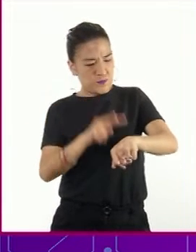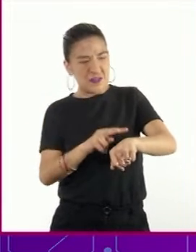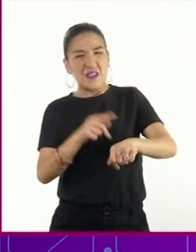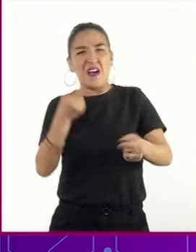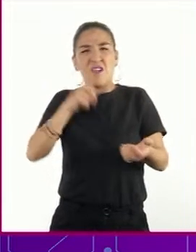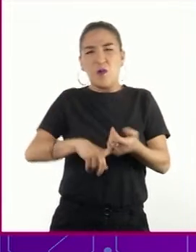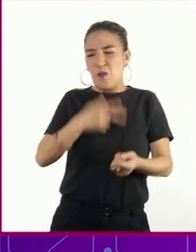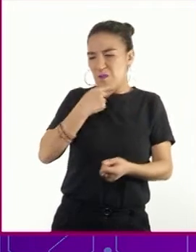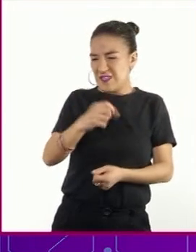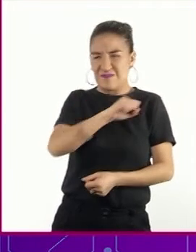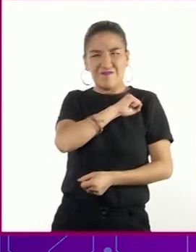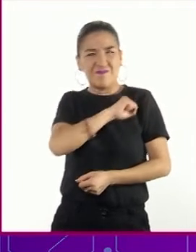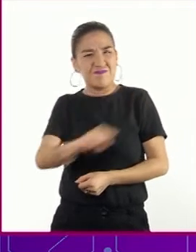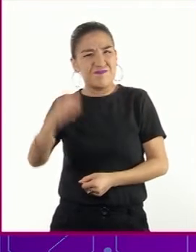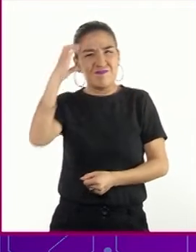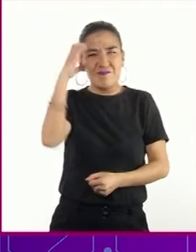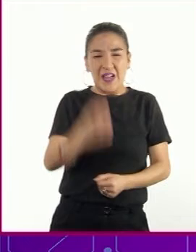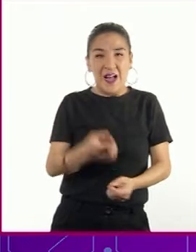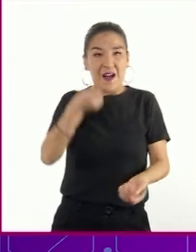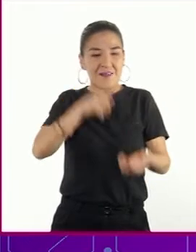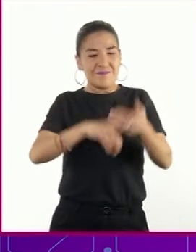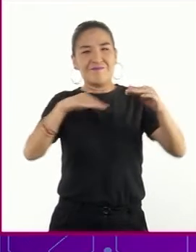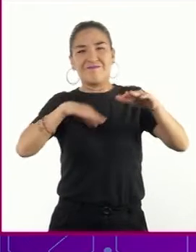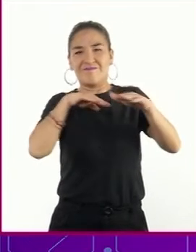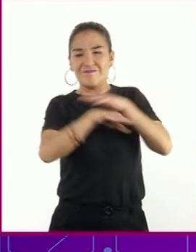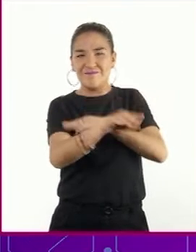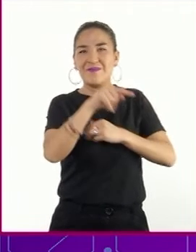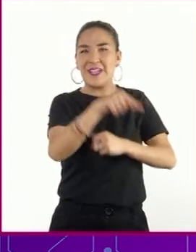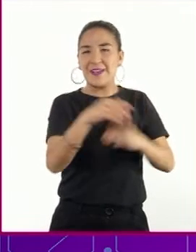cruel que está en la casa de los locos.